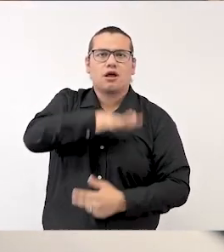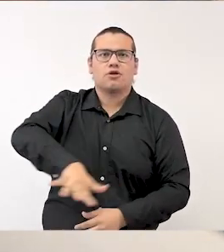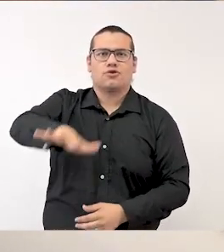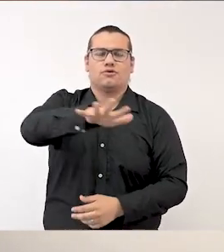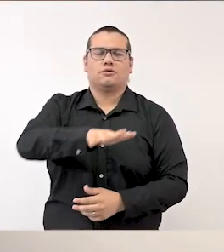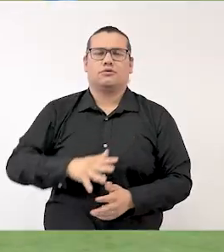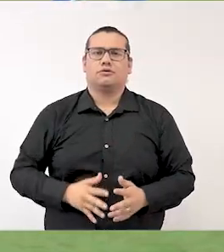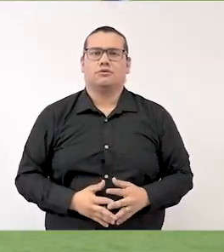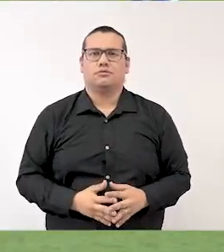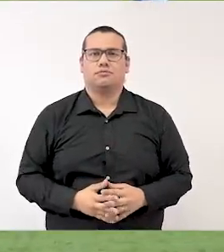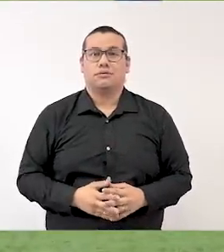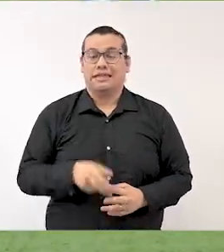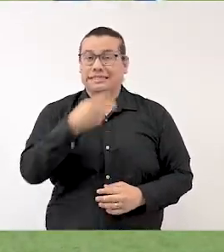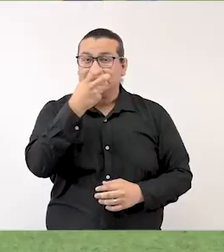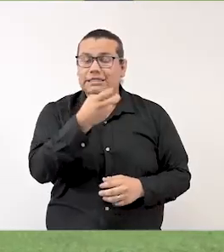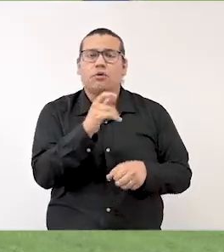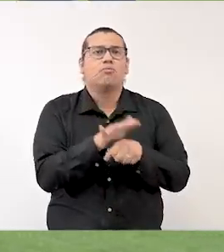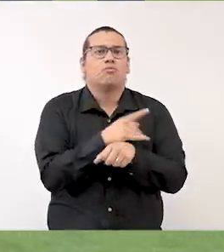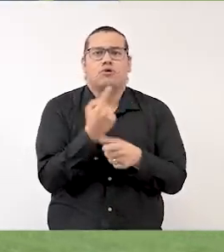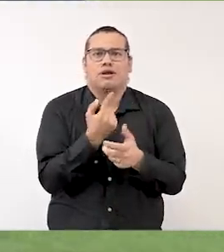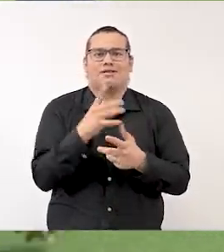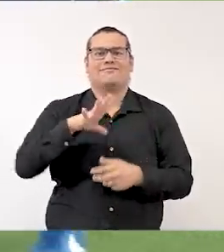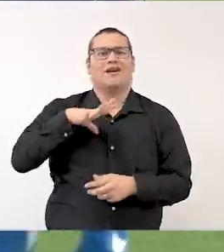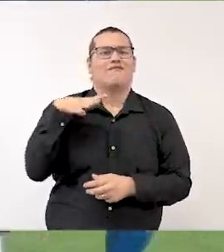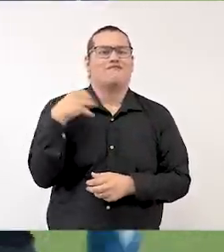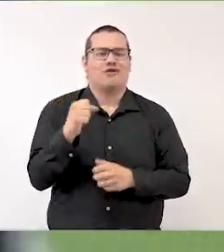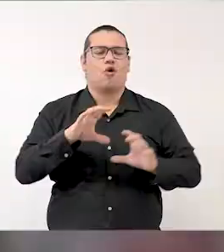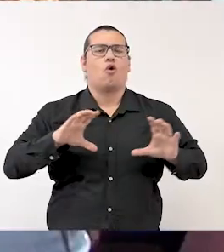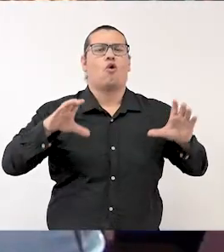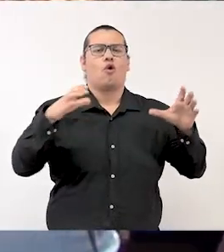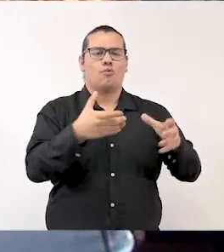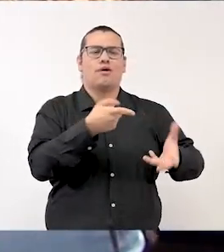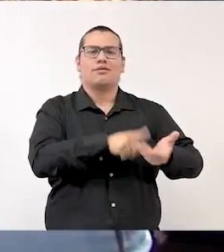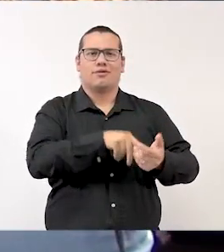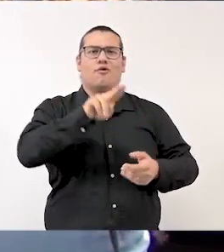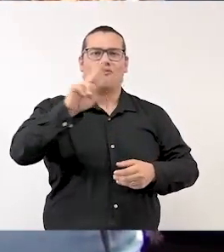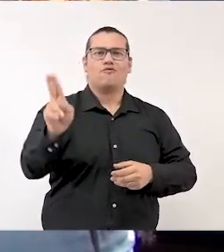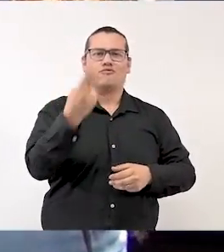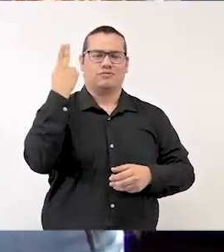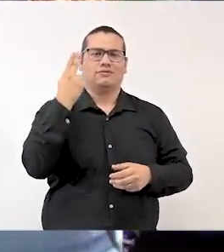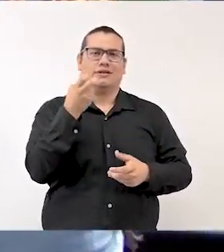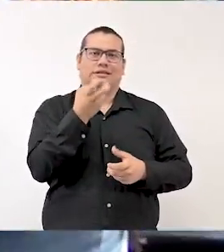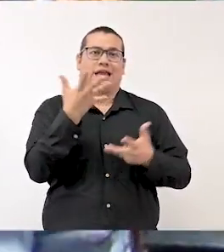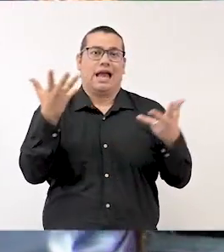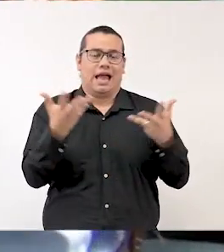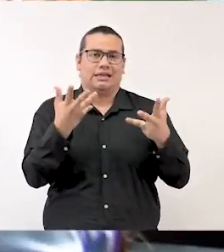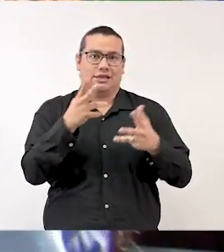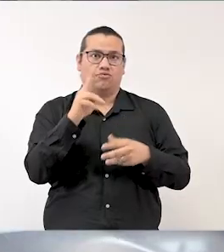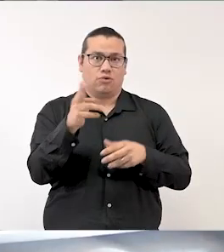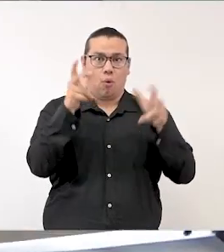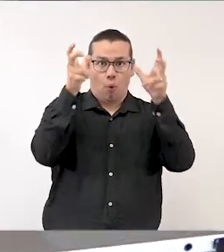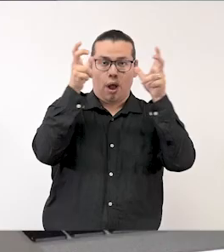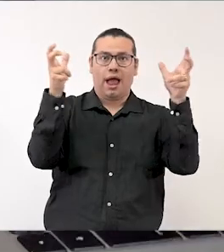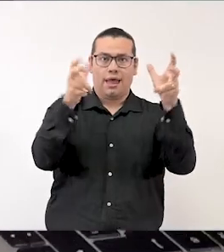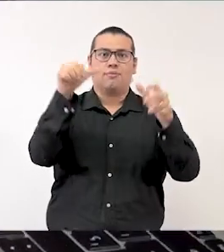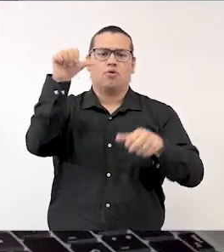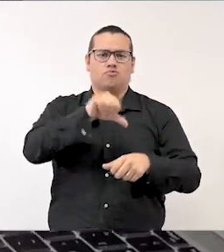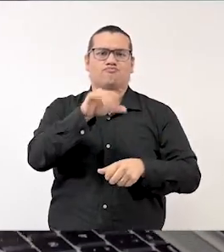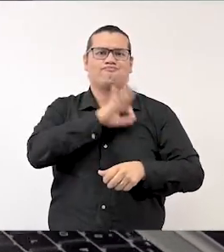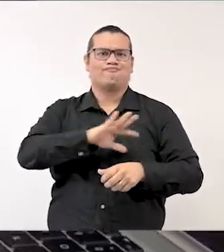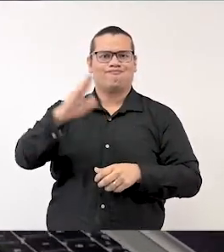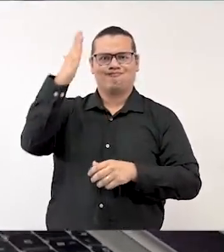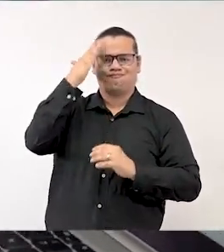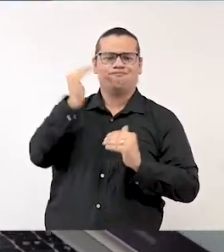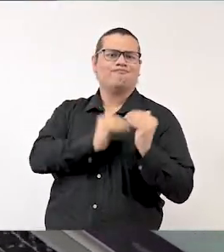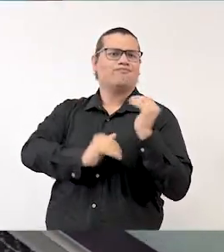Y esto es gracias al esfuerzo de la comunidad universitaria que ha logrado que la UAM tenga hoy por hoy un liderazgo a nivel regional